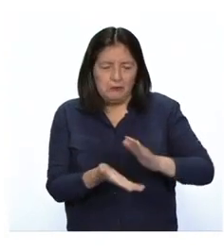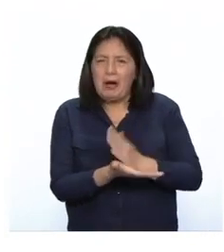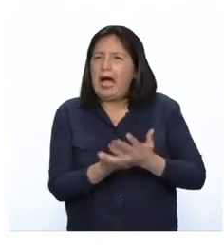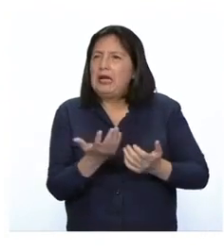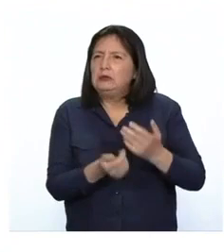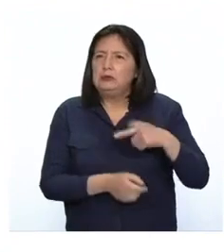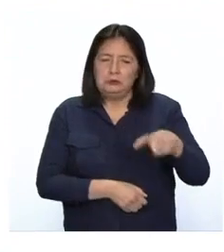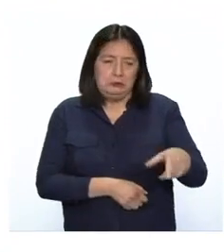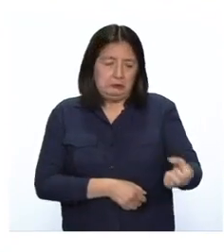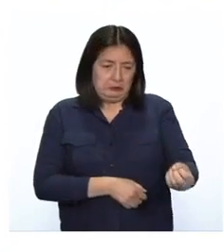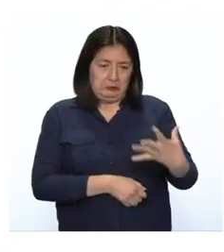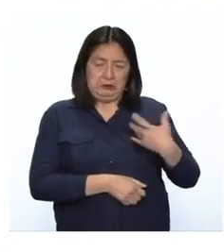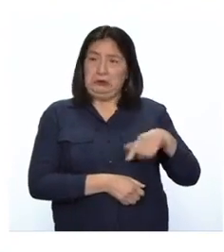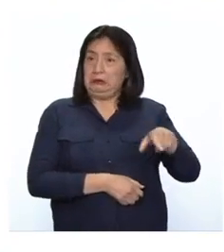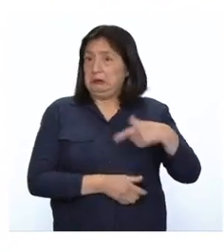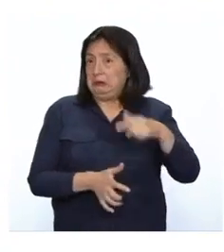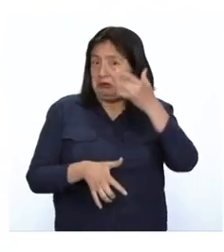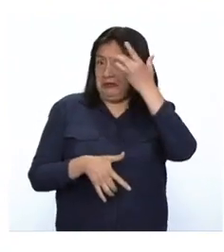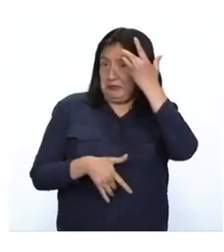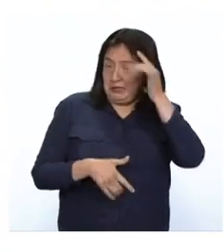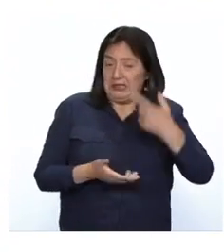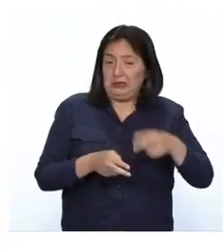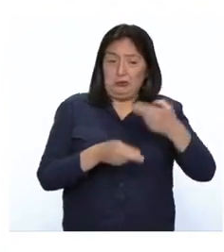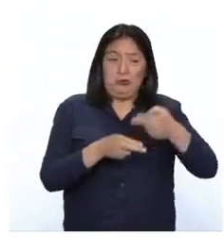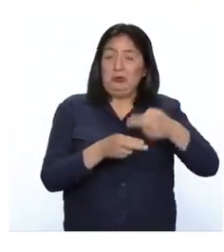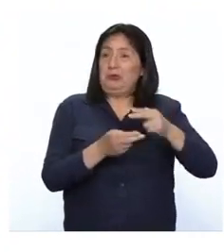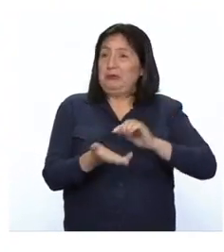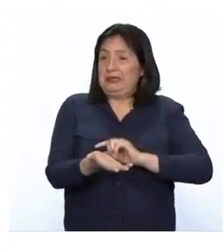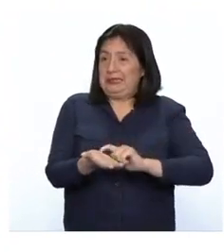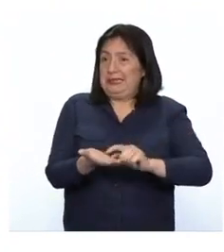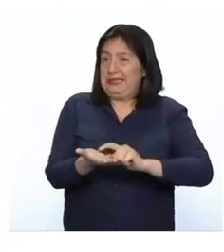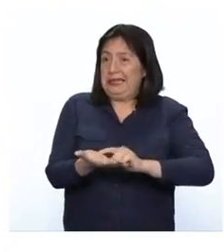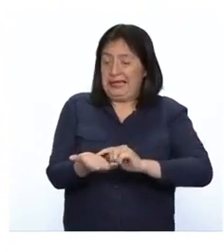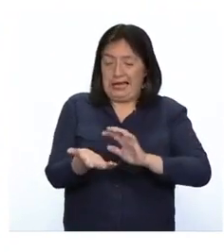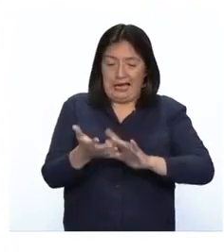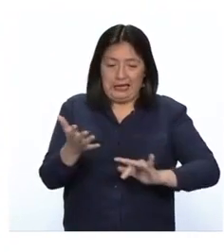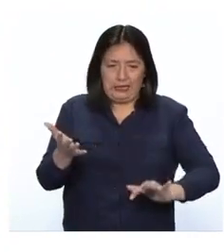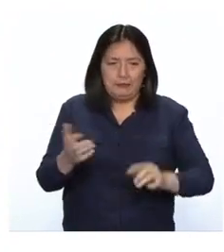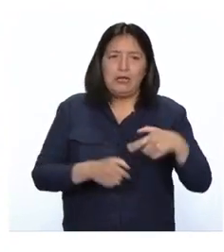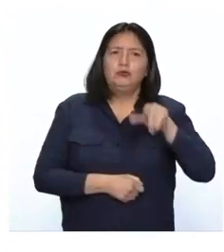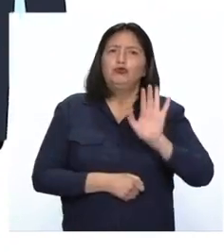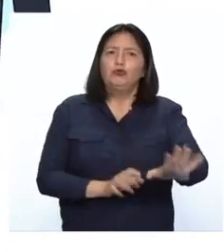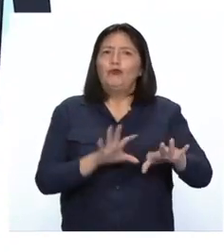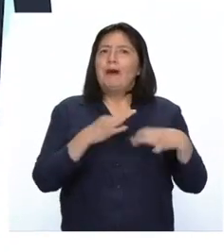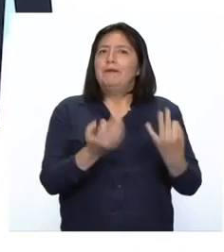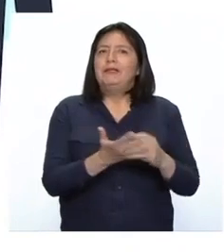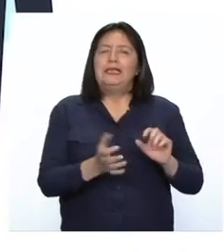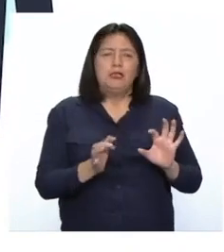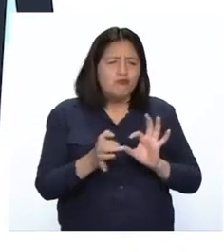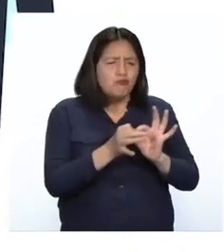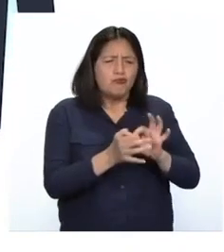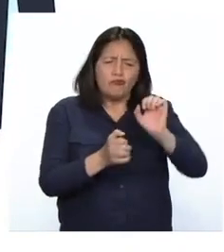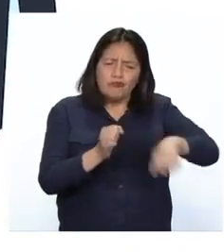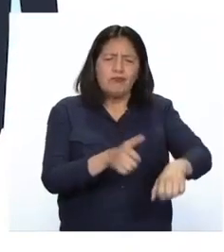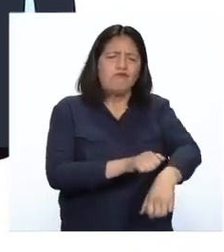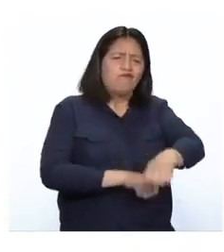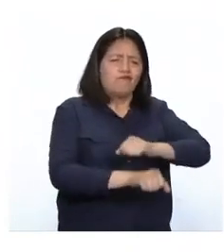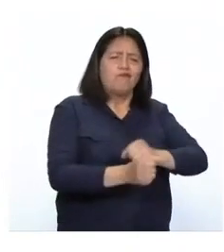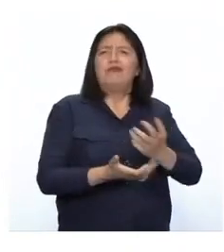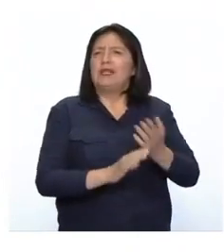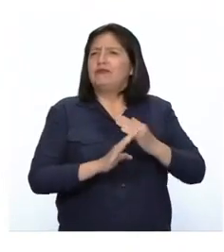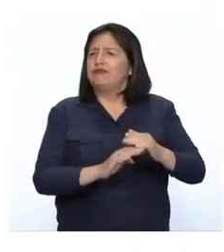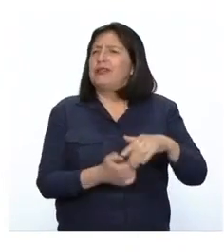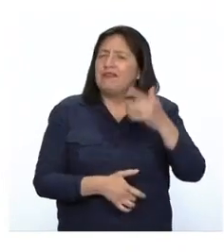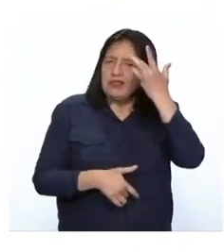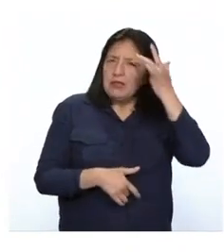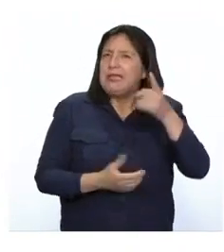Teresa se enteró que lo que tenía era anemia, ella y toda su familia tomaron acción para combatir esta enfermedad. Parte de ello